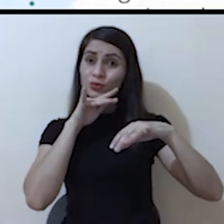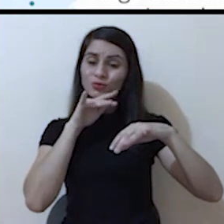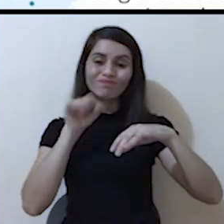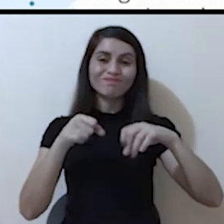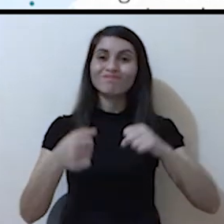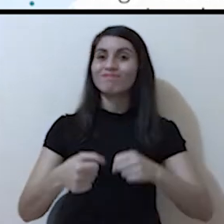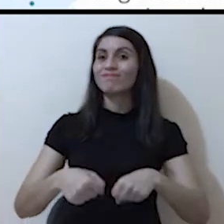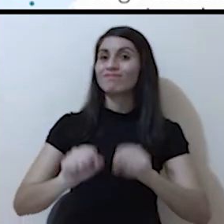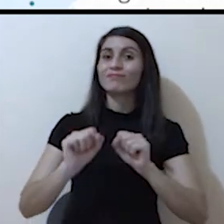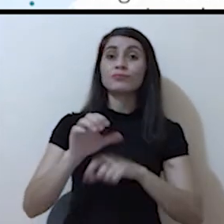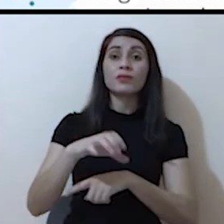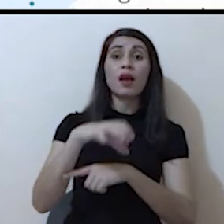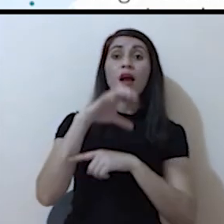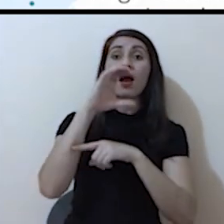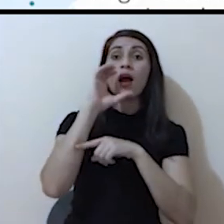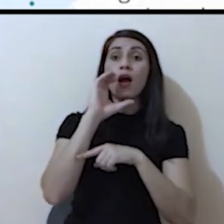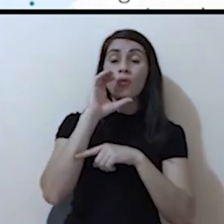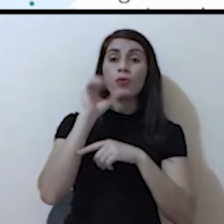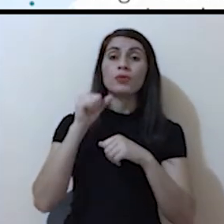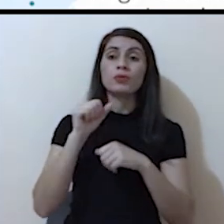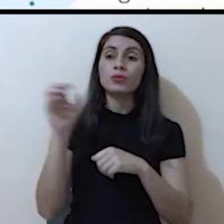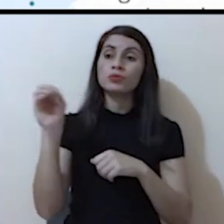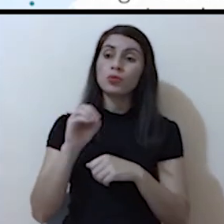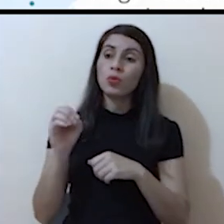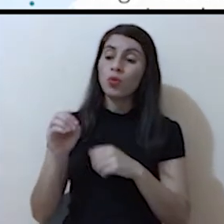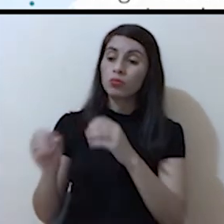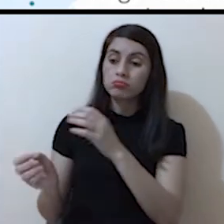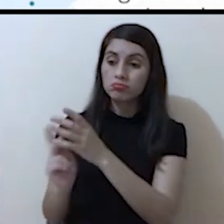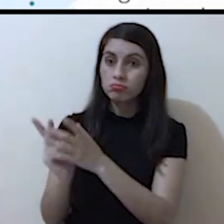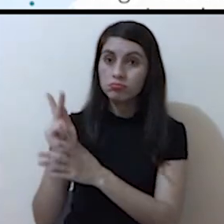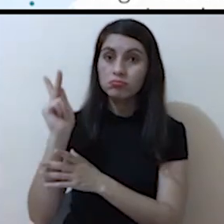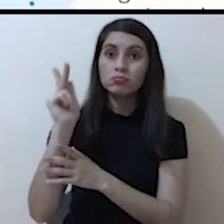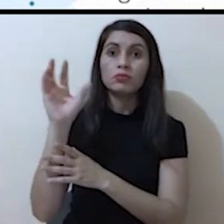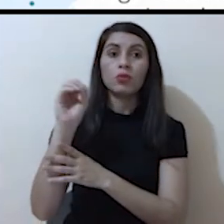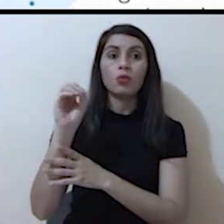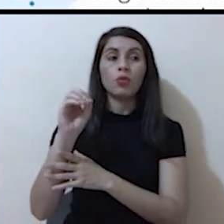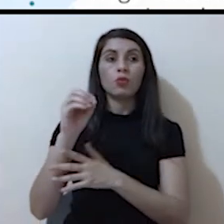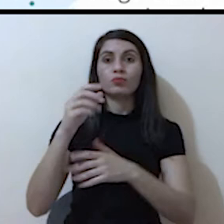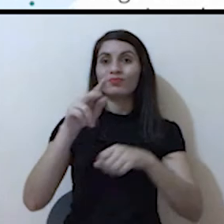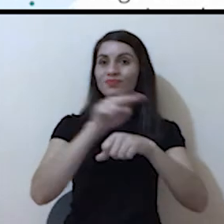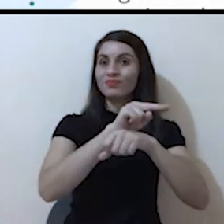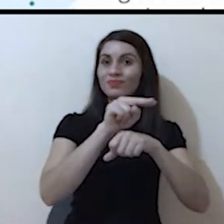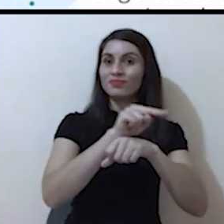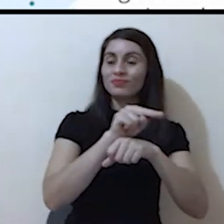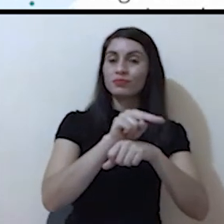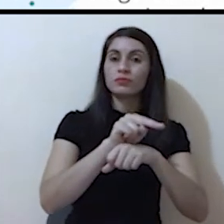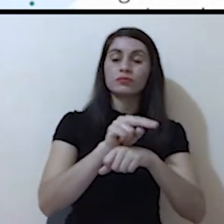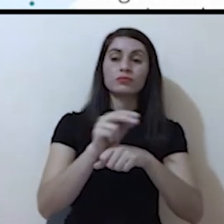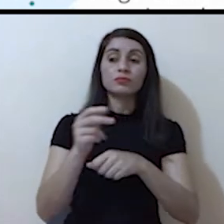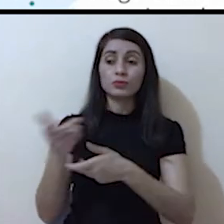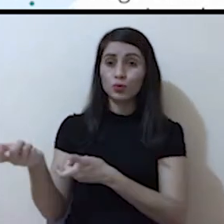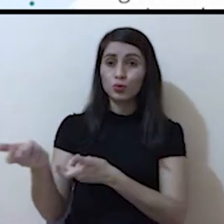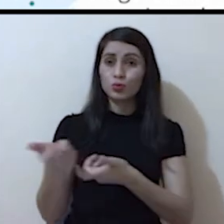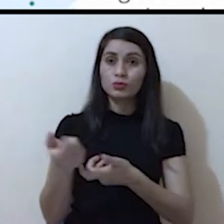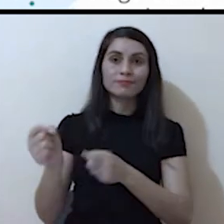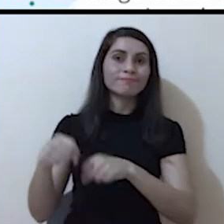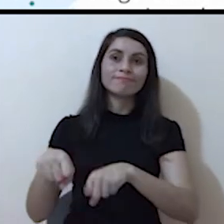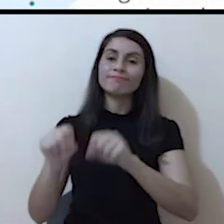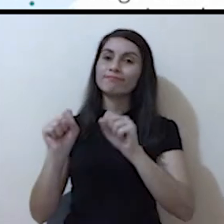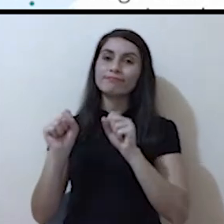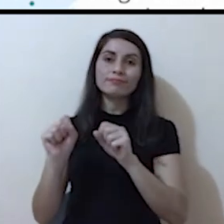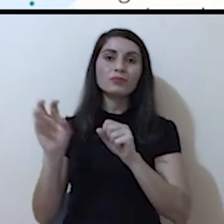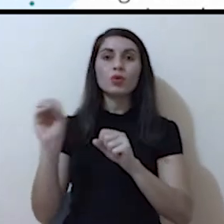bebida por seres humanos, ser usada por las industrias, servir de riego en los campos de cultivo o para